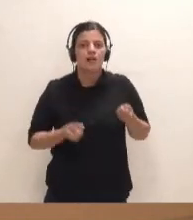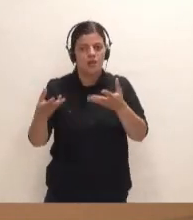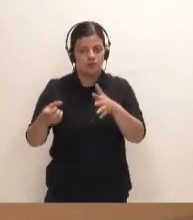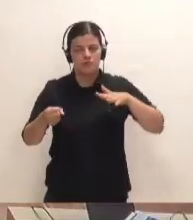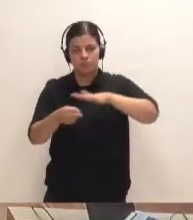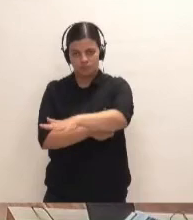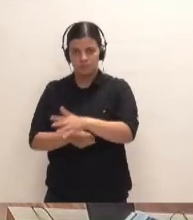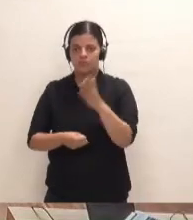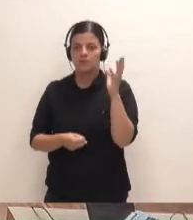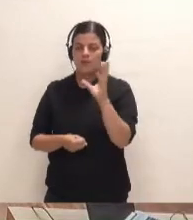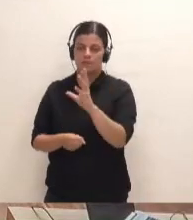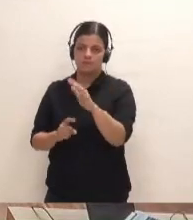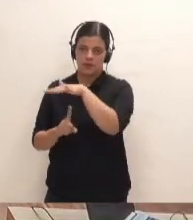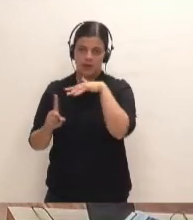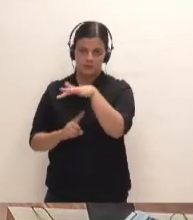ambiental.